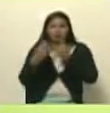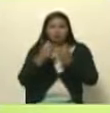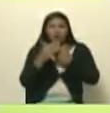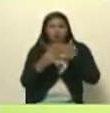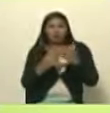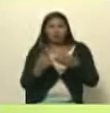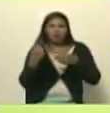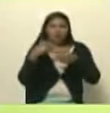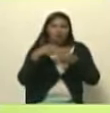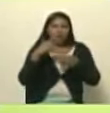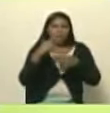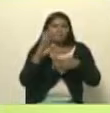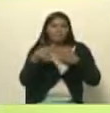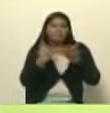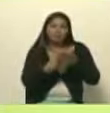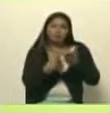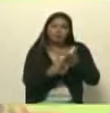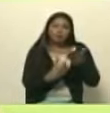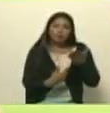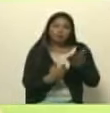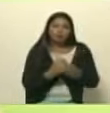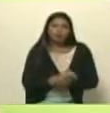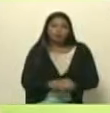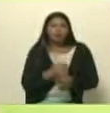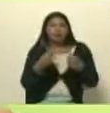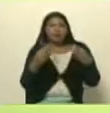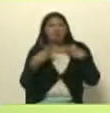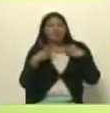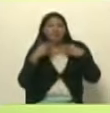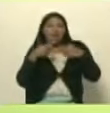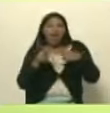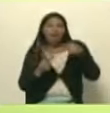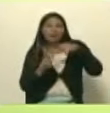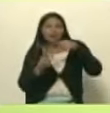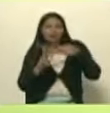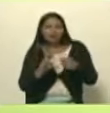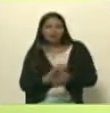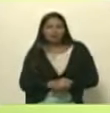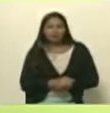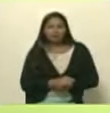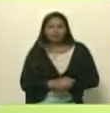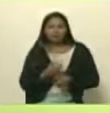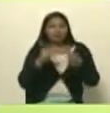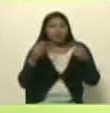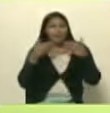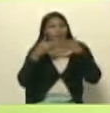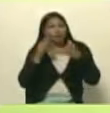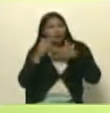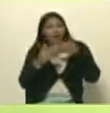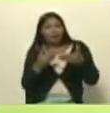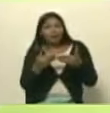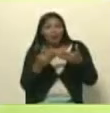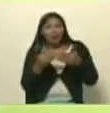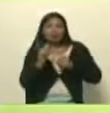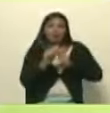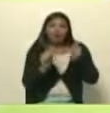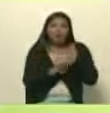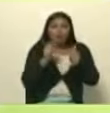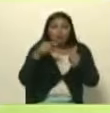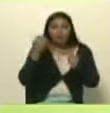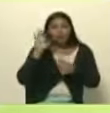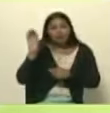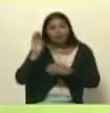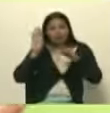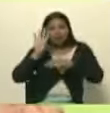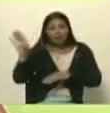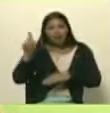contenidos y de propuestas así que larga vida BTV larga vida a los medios públicos y alternativos que existen